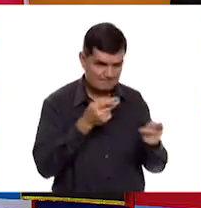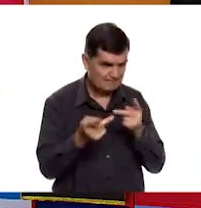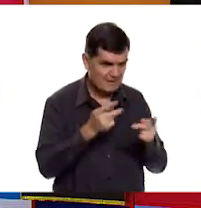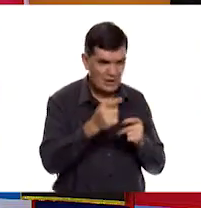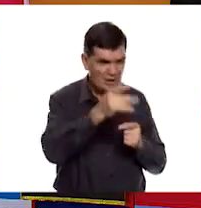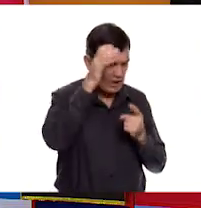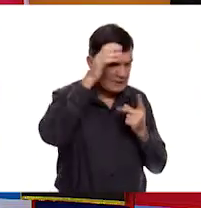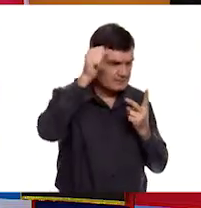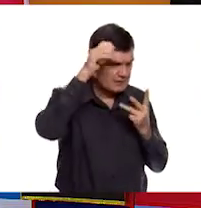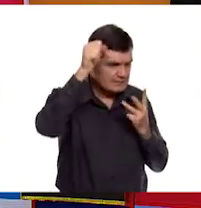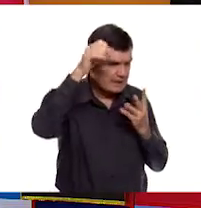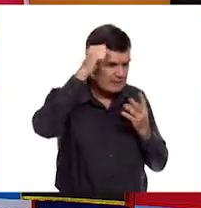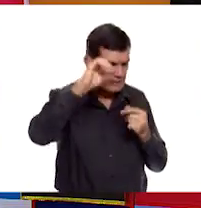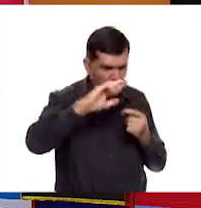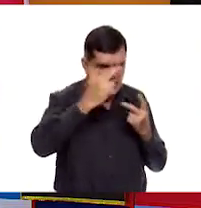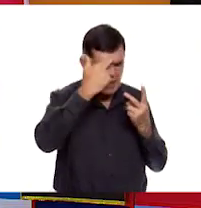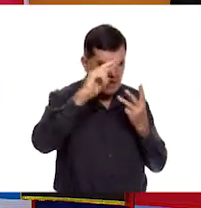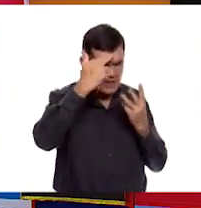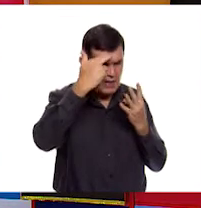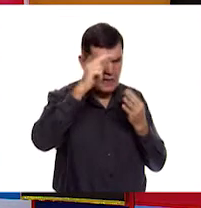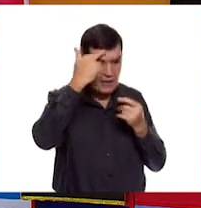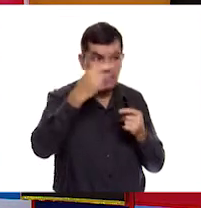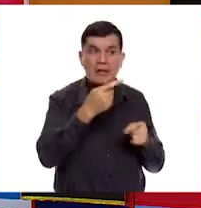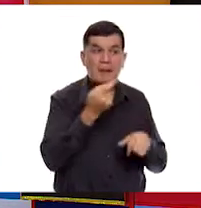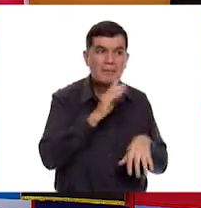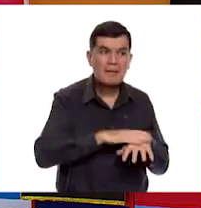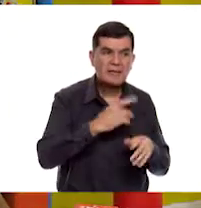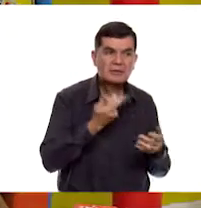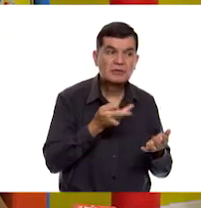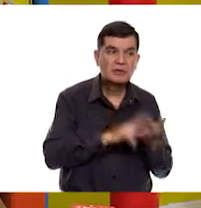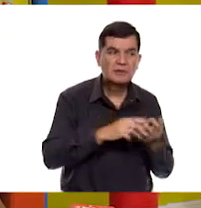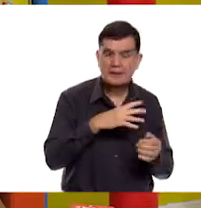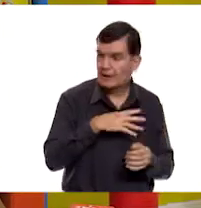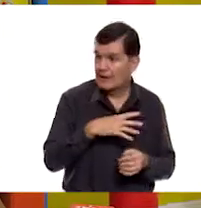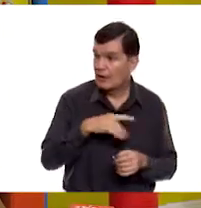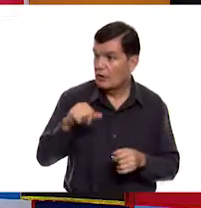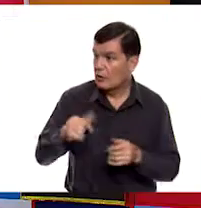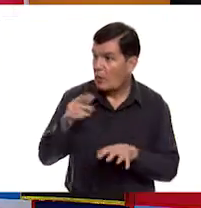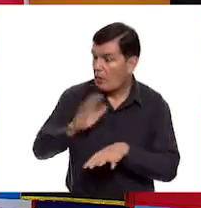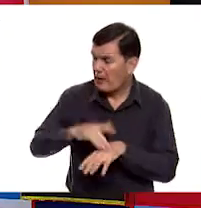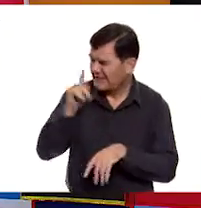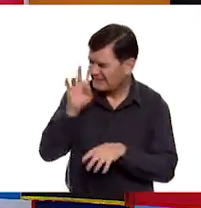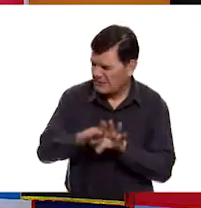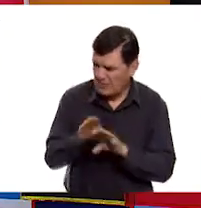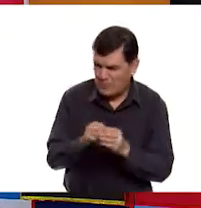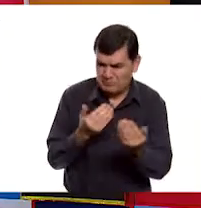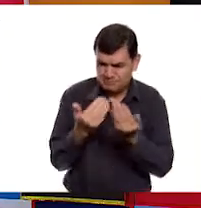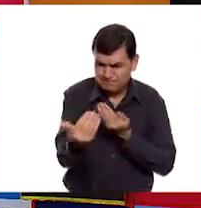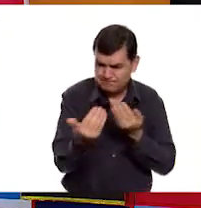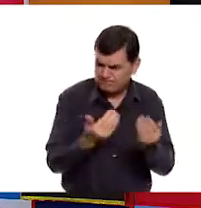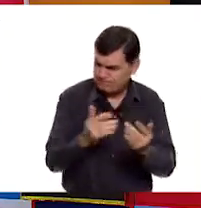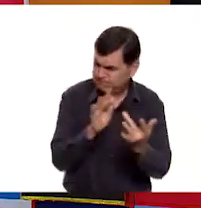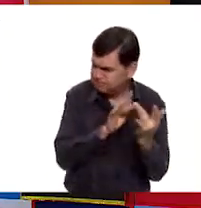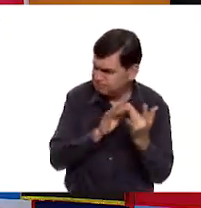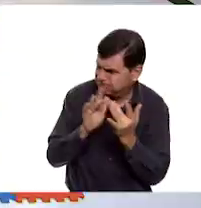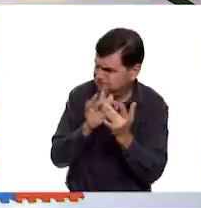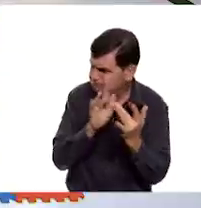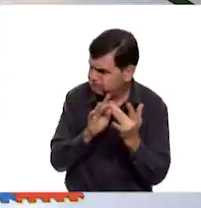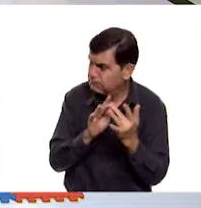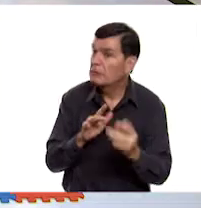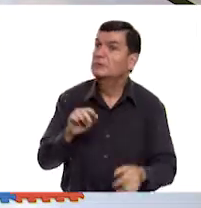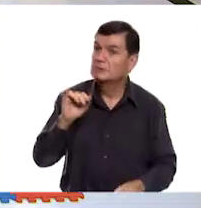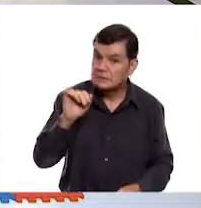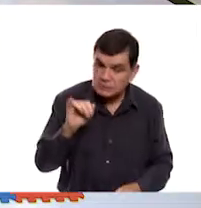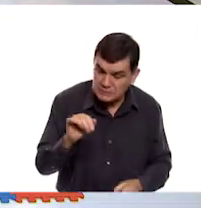conceptos. Y además de todo, ¿qué crees? ¿Qué? Esta feria es interactiva. ¿En serio? Sí, porque